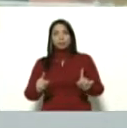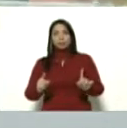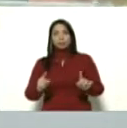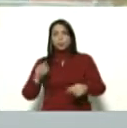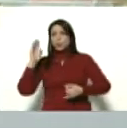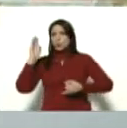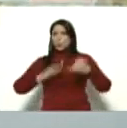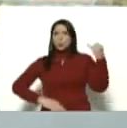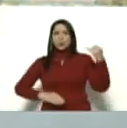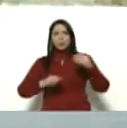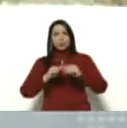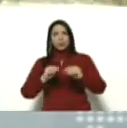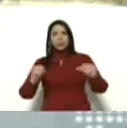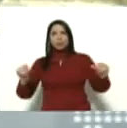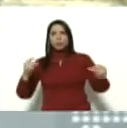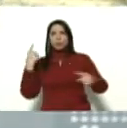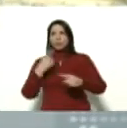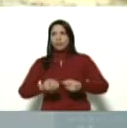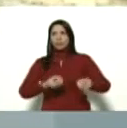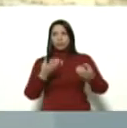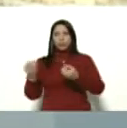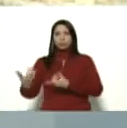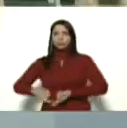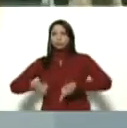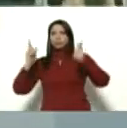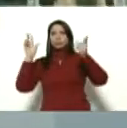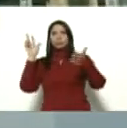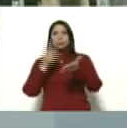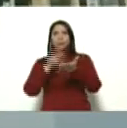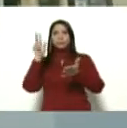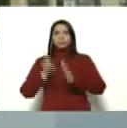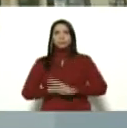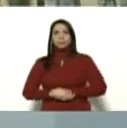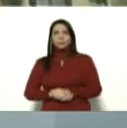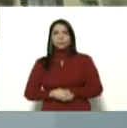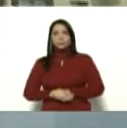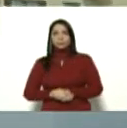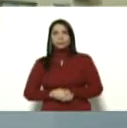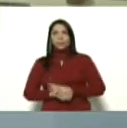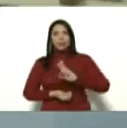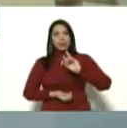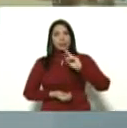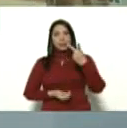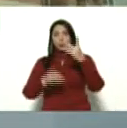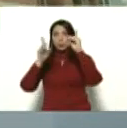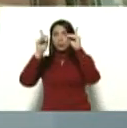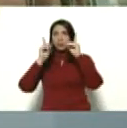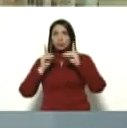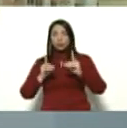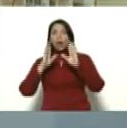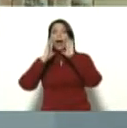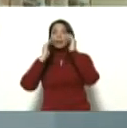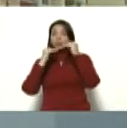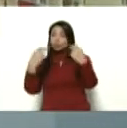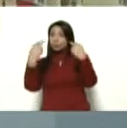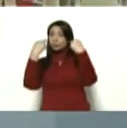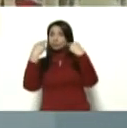el último de los territorios cumpla se escalona segunda decisión atención